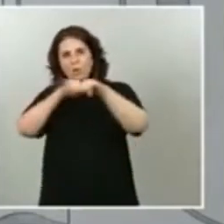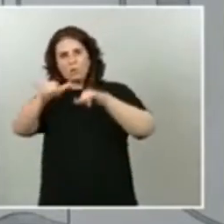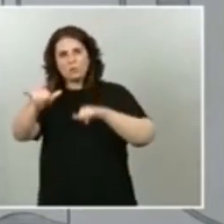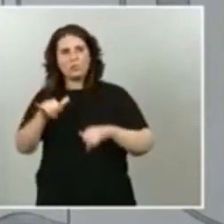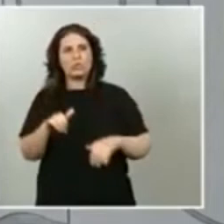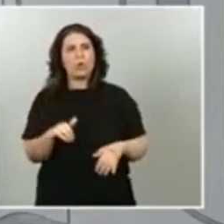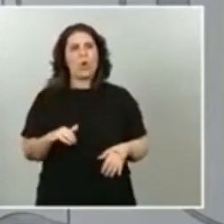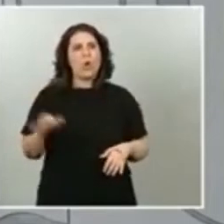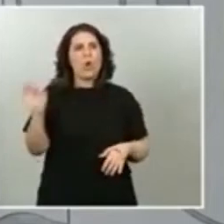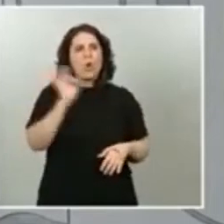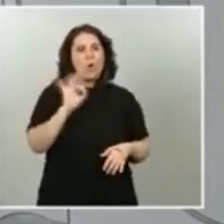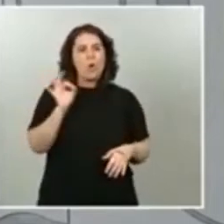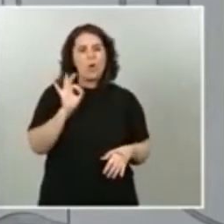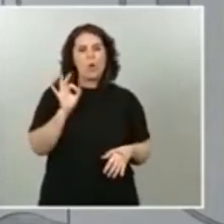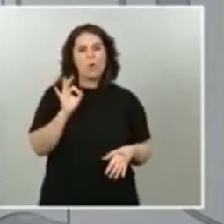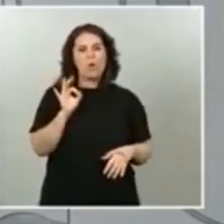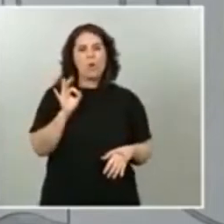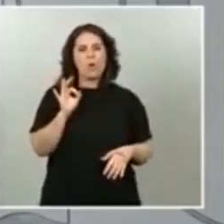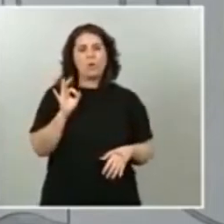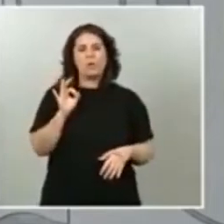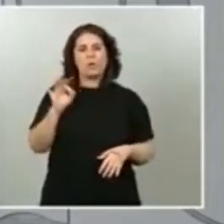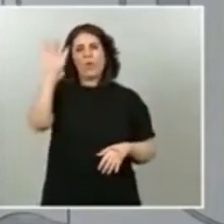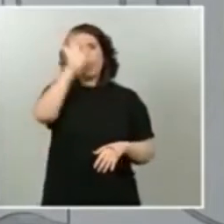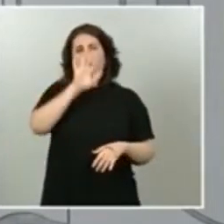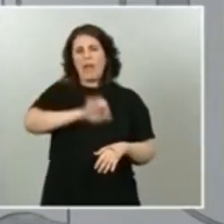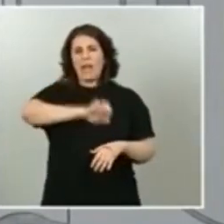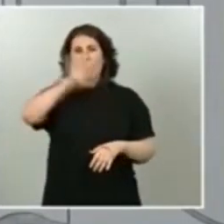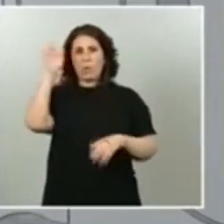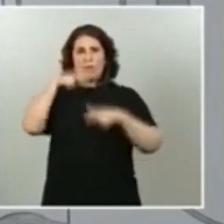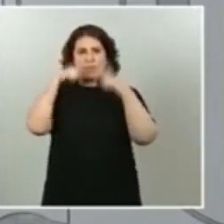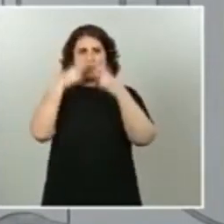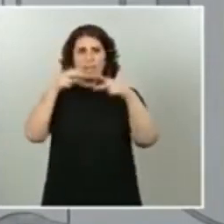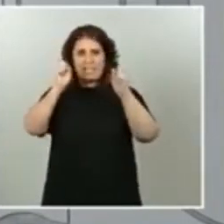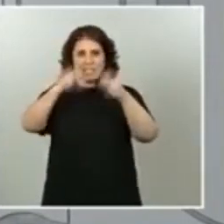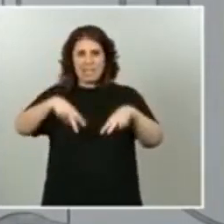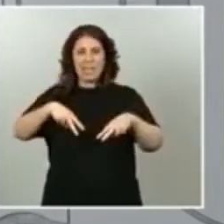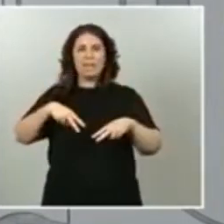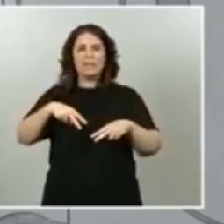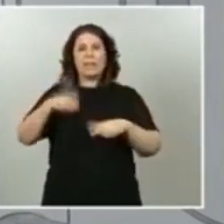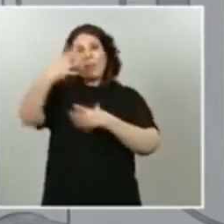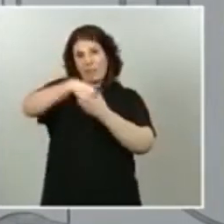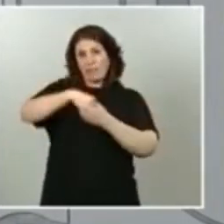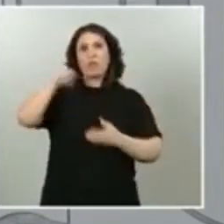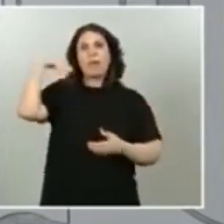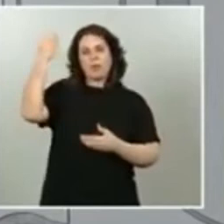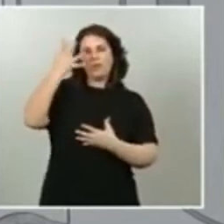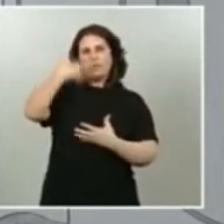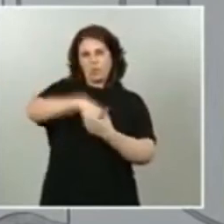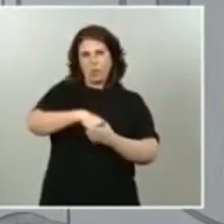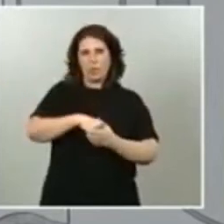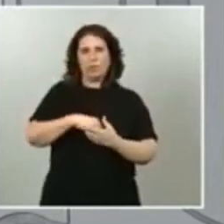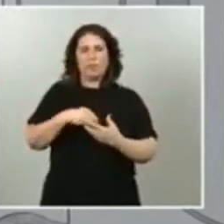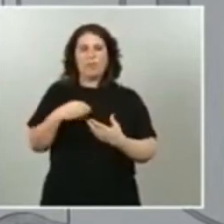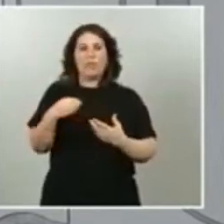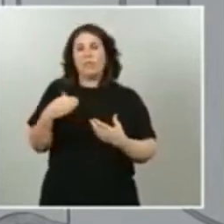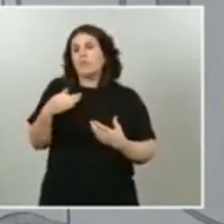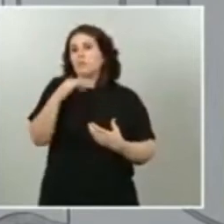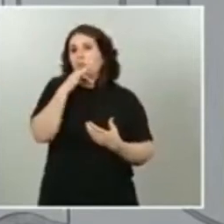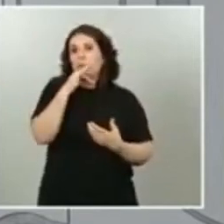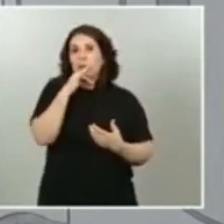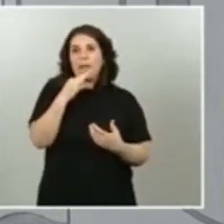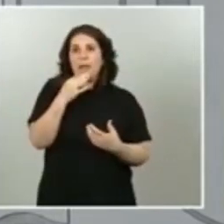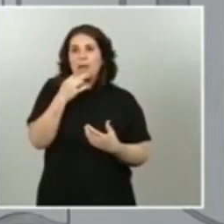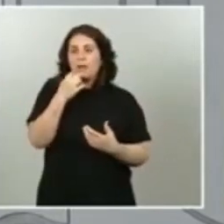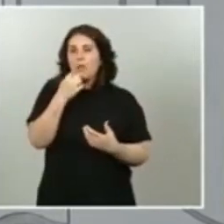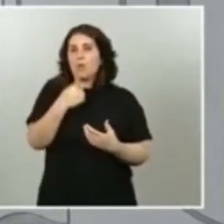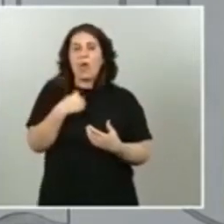fuera del espacio Schengen saben que Marruecos estaba entre ellos y que no sabemos todavía no se nos ha comunicado cuál es la